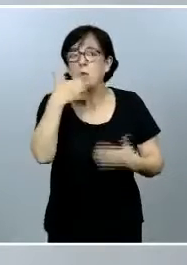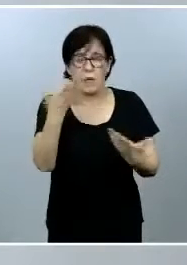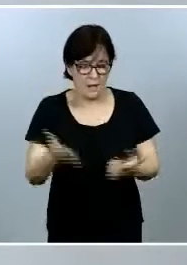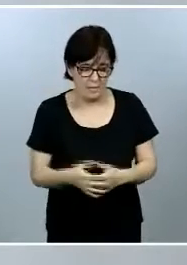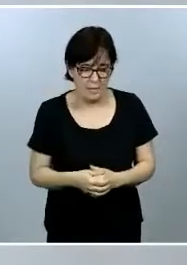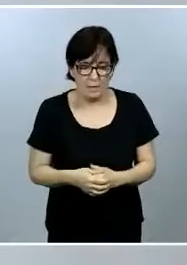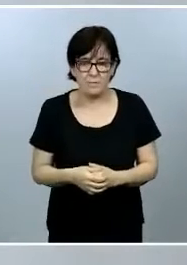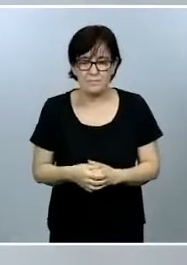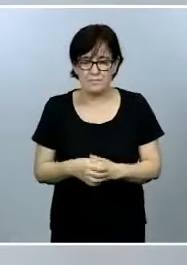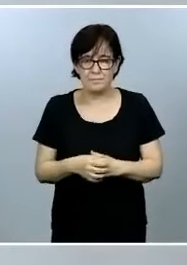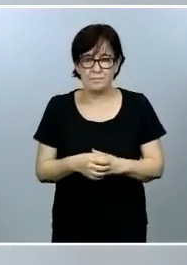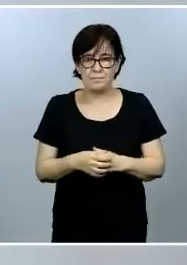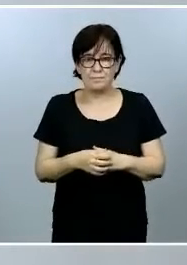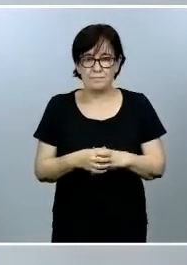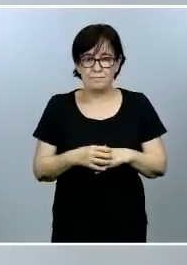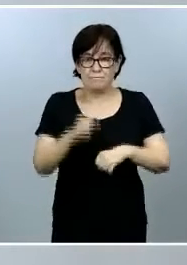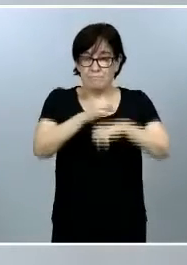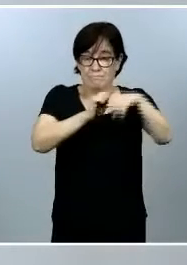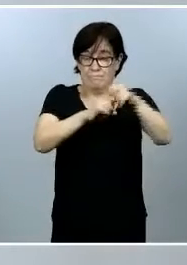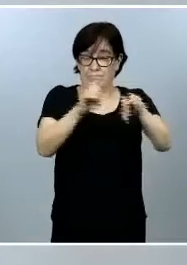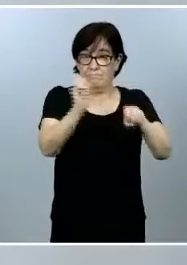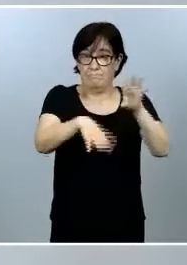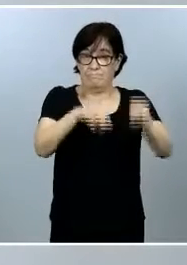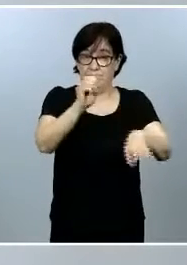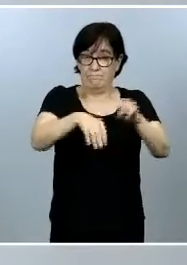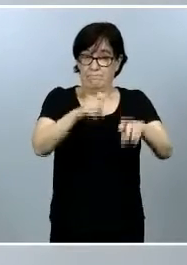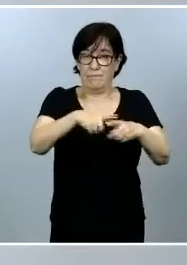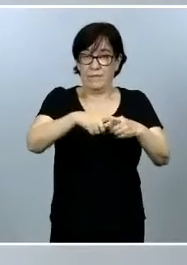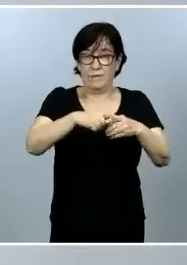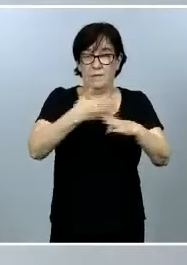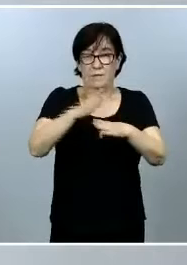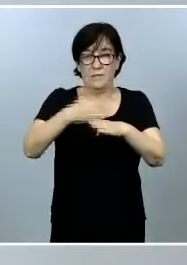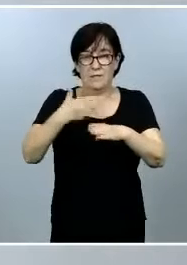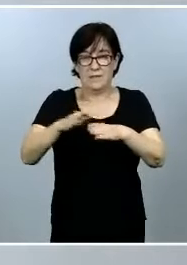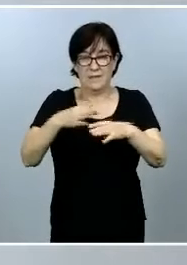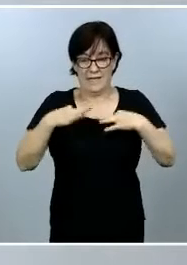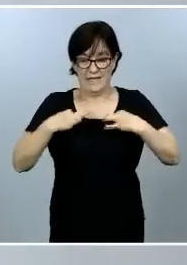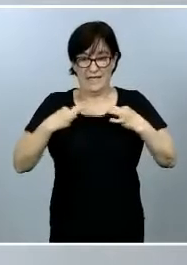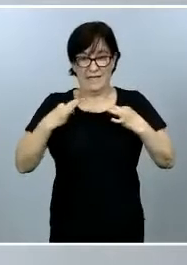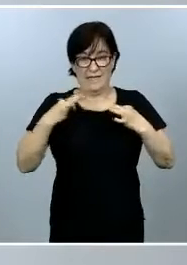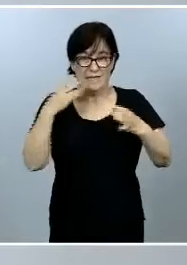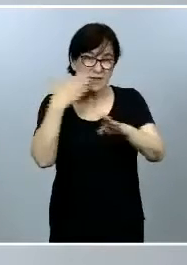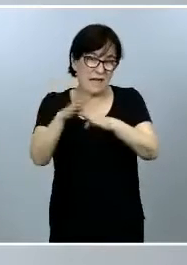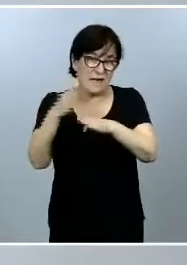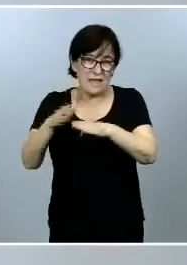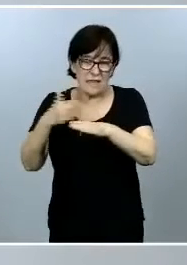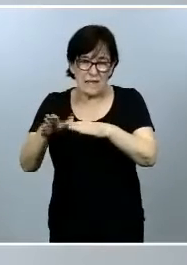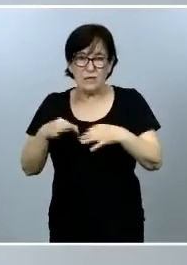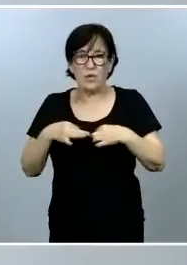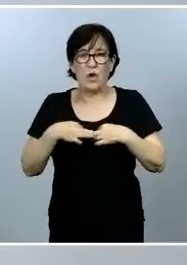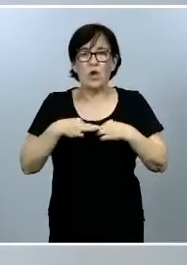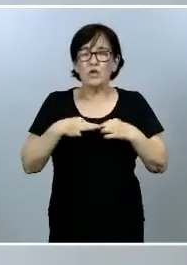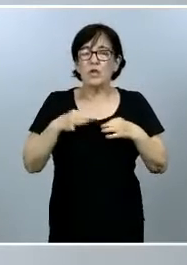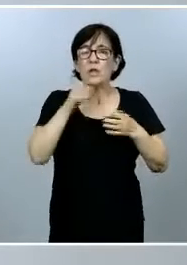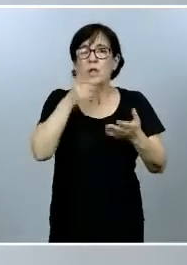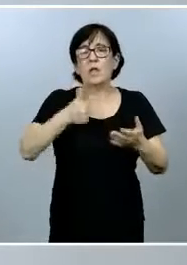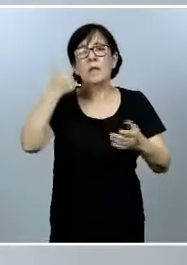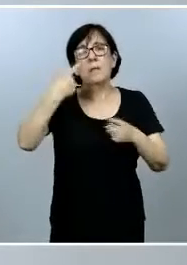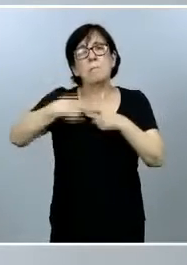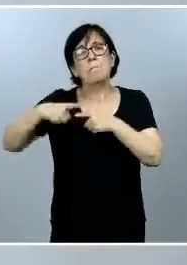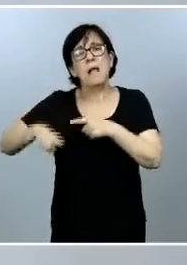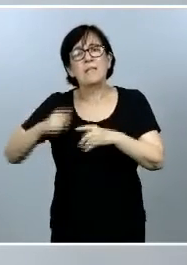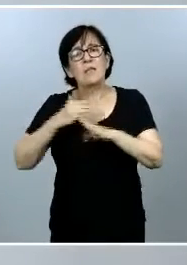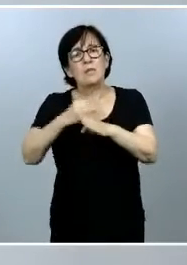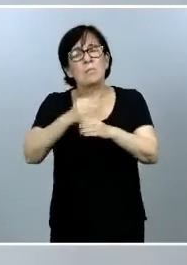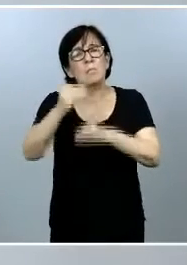acumuláramos el total de restos de textiles, de residuos textiles, tendríamos material suficiente para